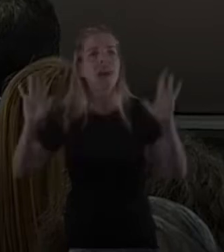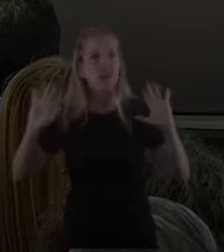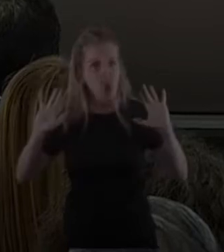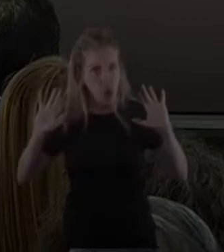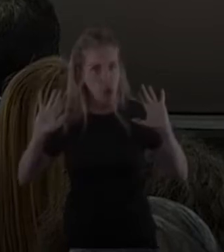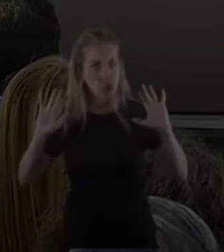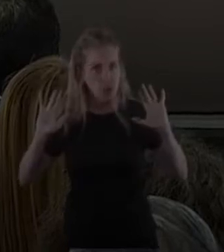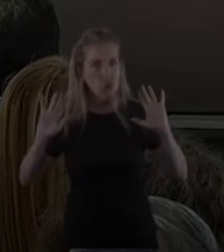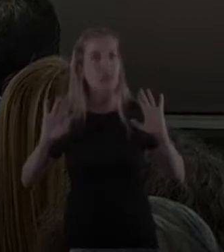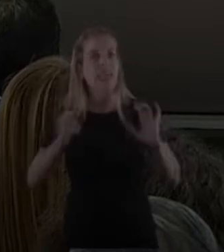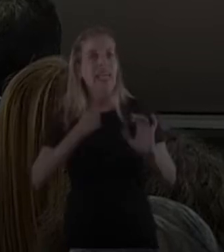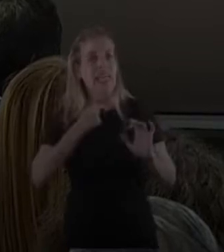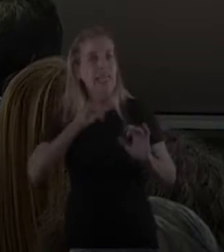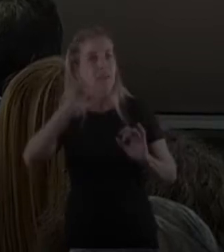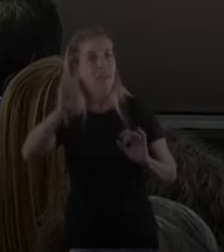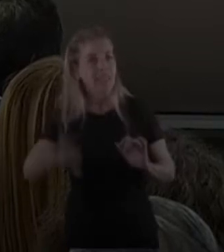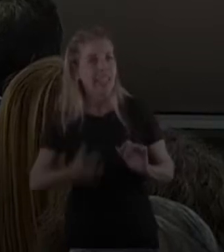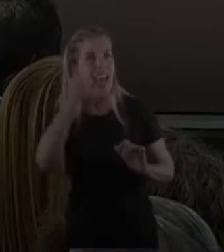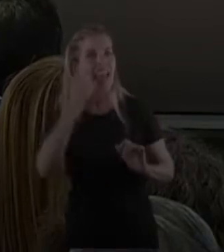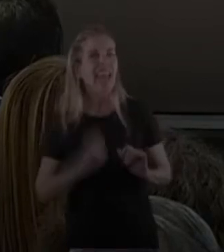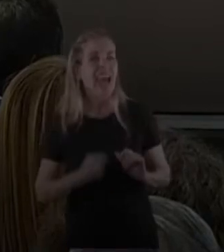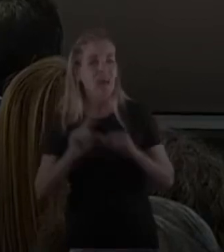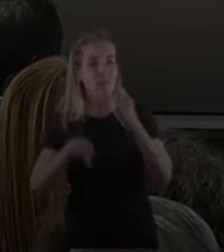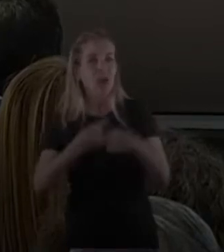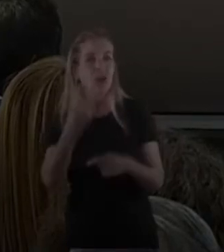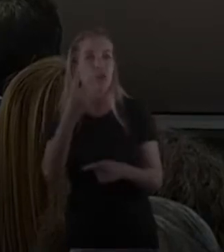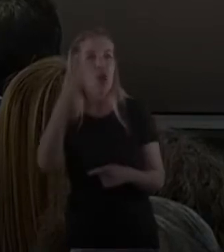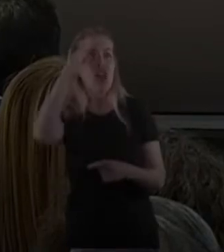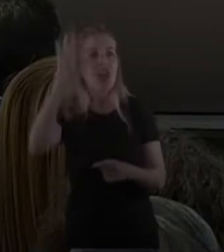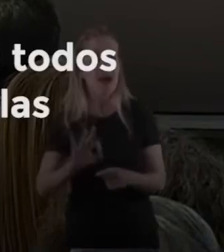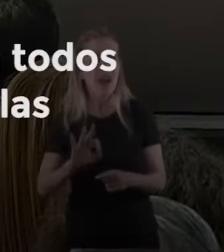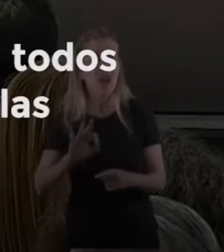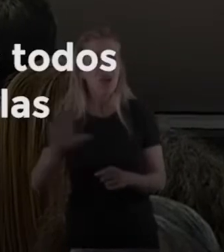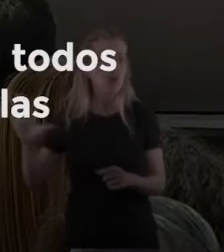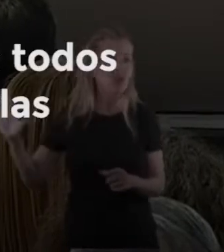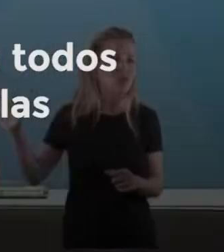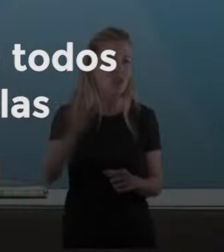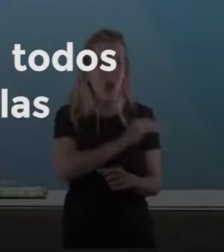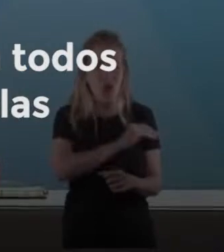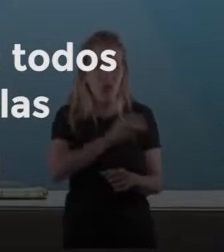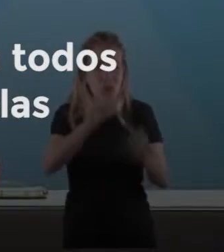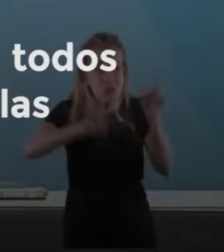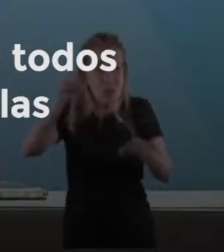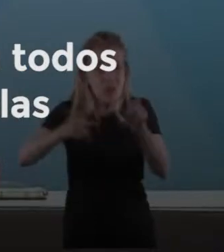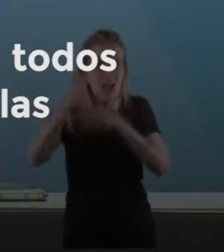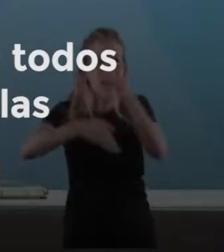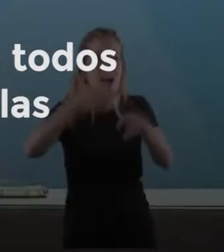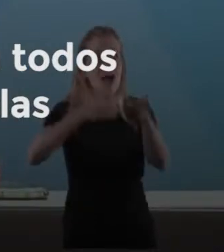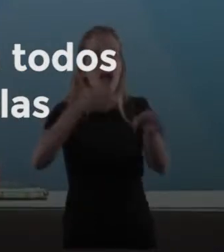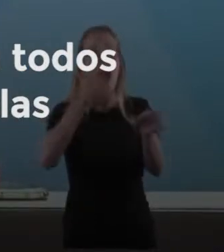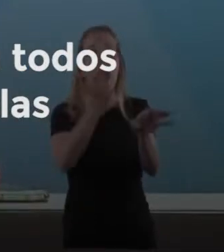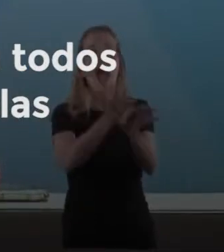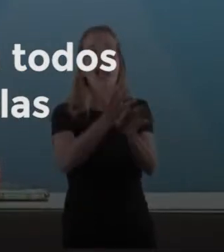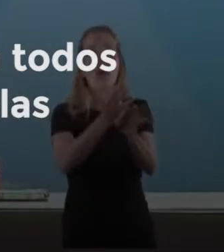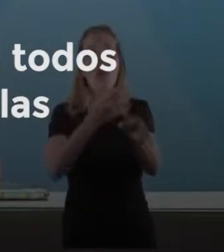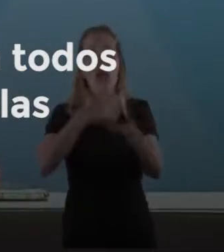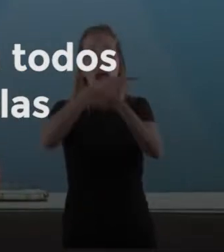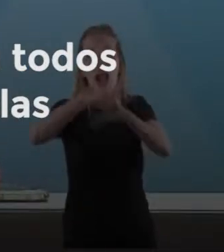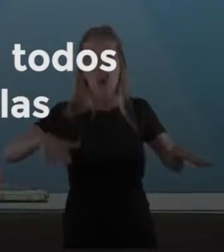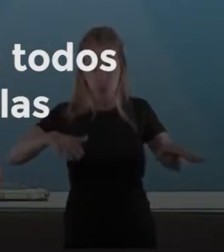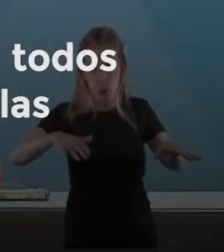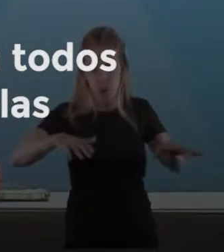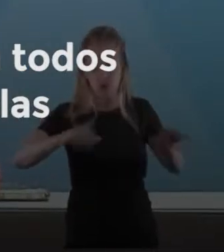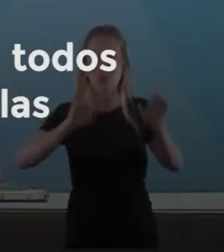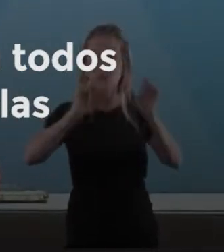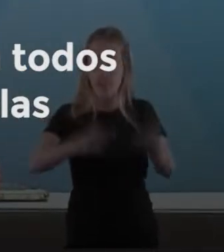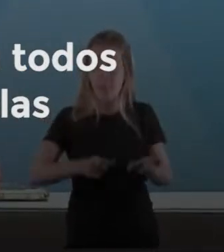El 2 de marzo, todos a la escuela, todos a la escuela es todos los que van a la escuela y todavía los que todavía no logramos que